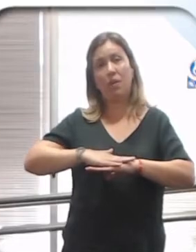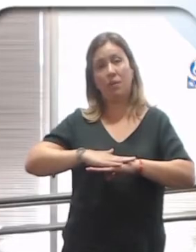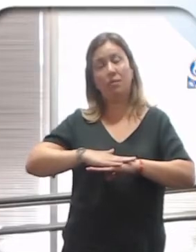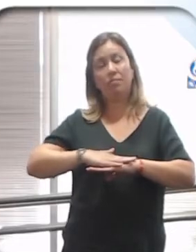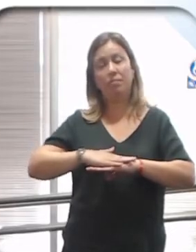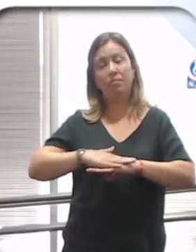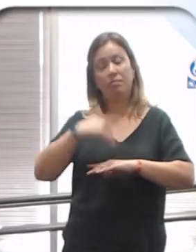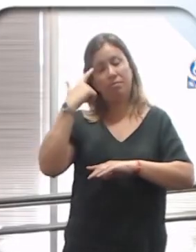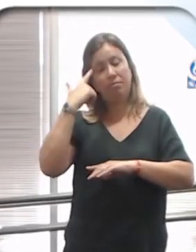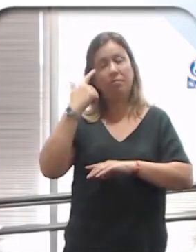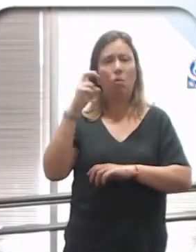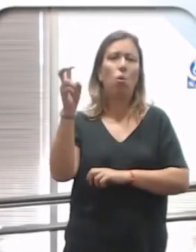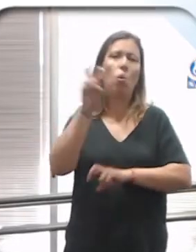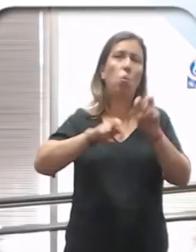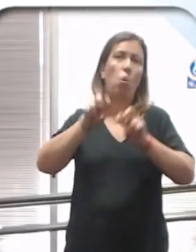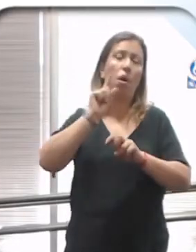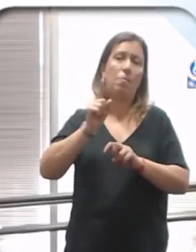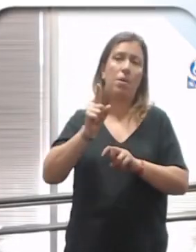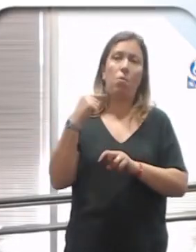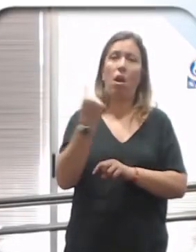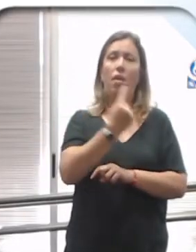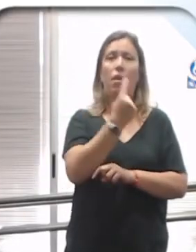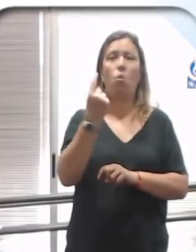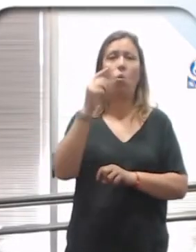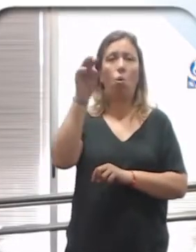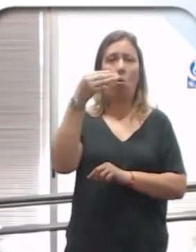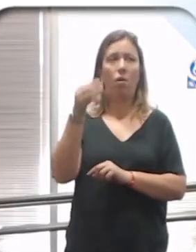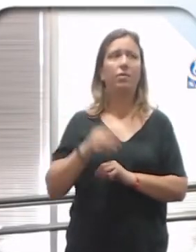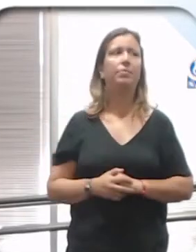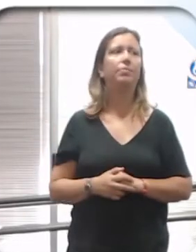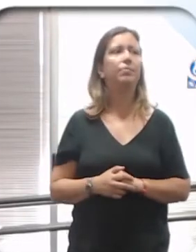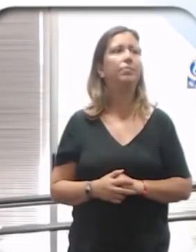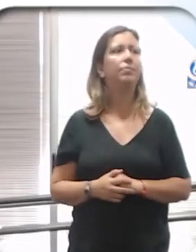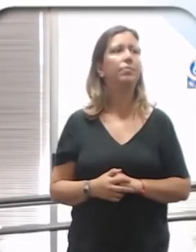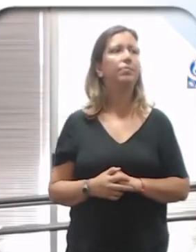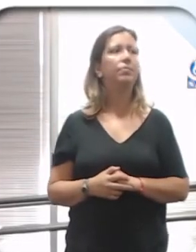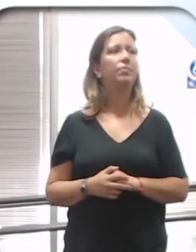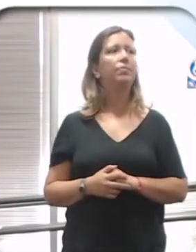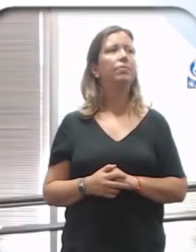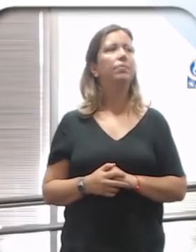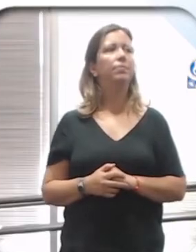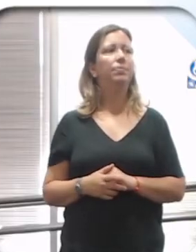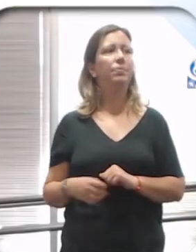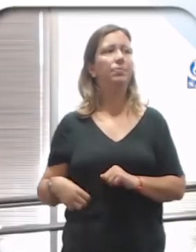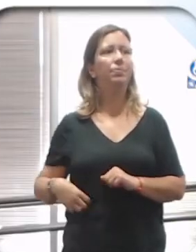adentro y busquen ustedes. Por ahí en el medio también había una pregunta.